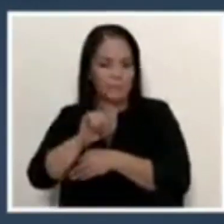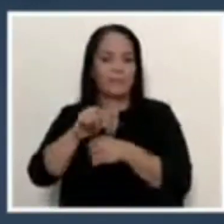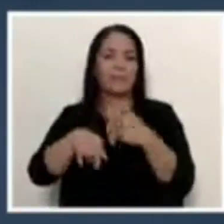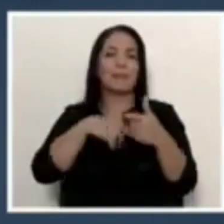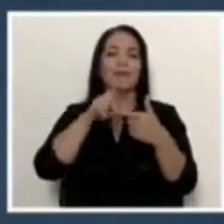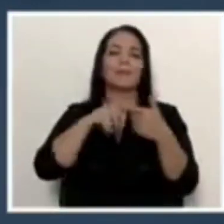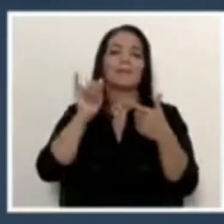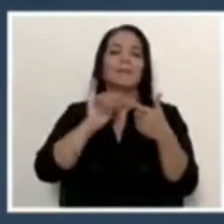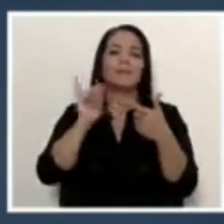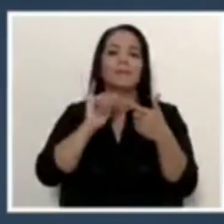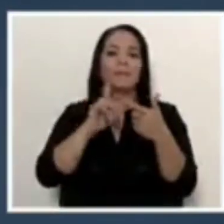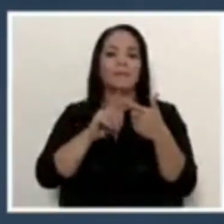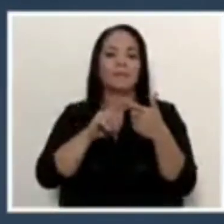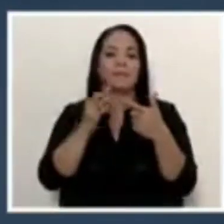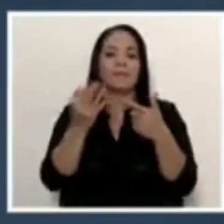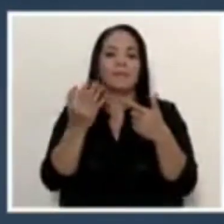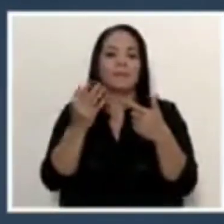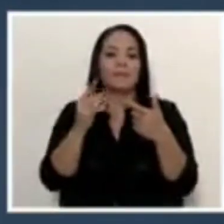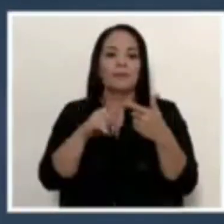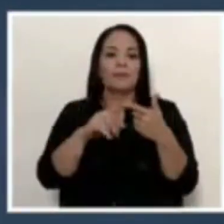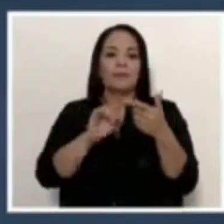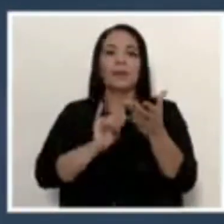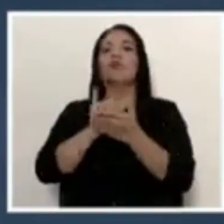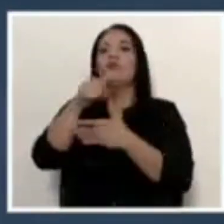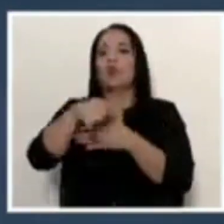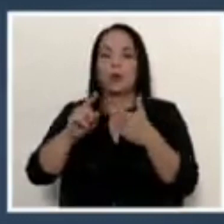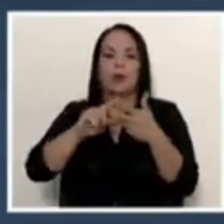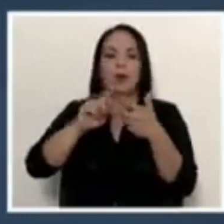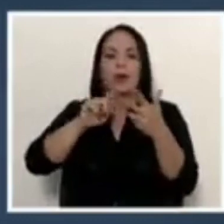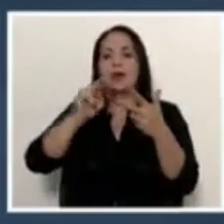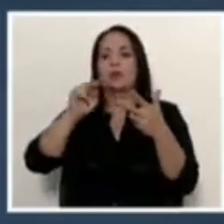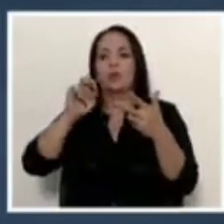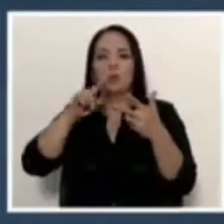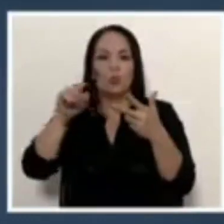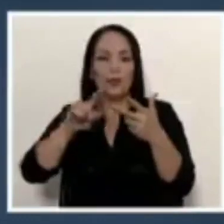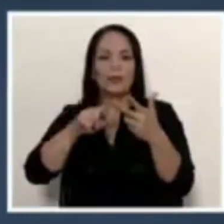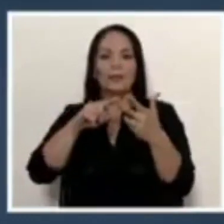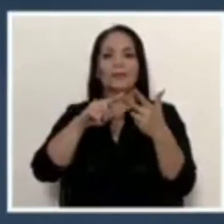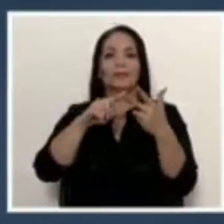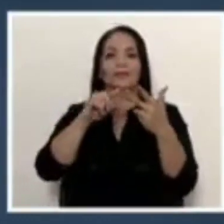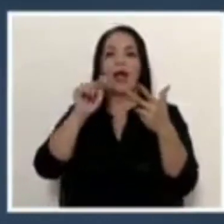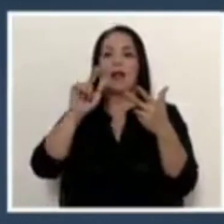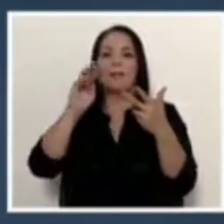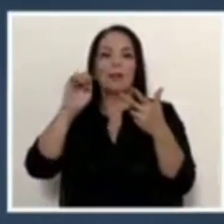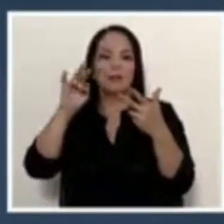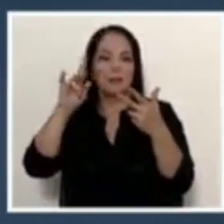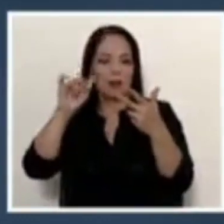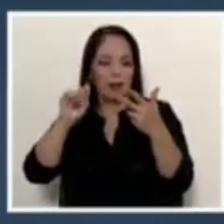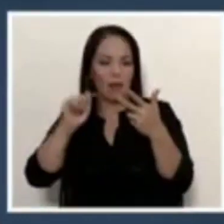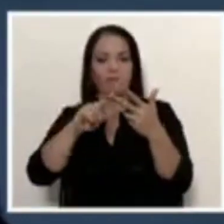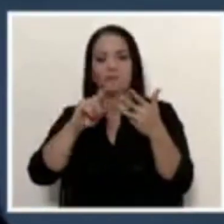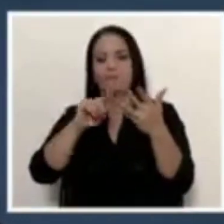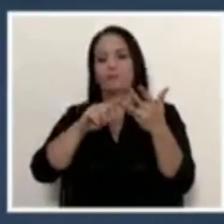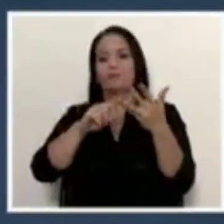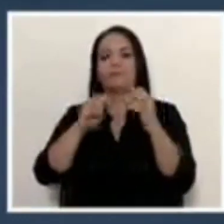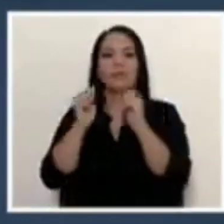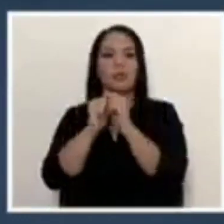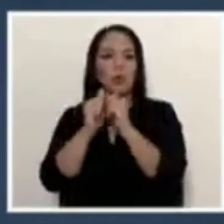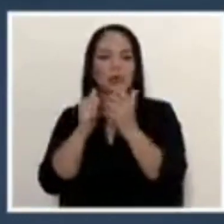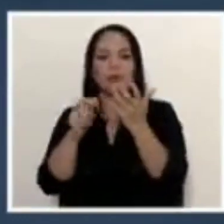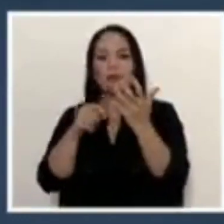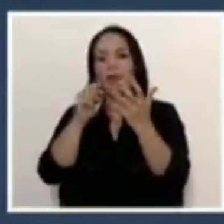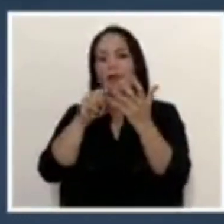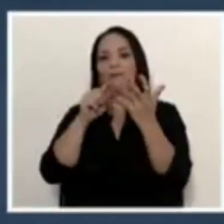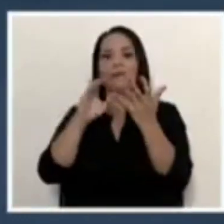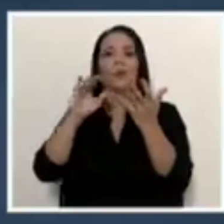yuca, nuez, almendro de palma, chayote, culantro, todo eso, que no son bienes